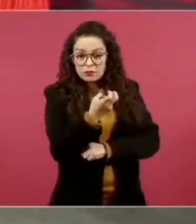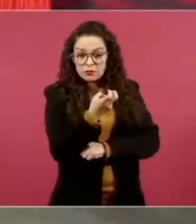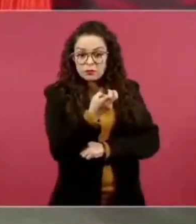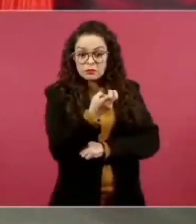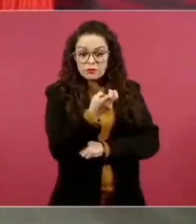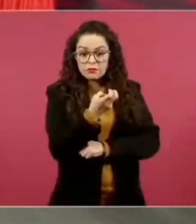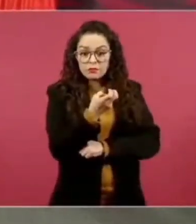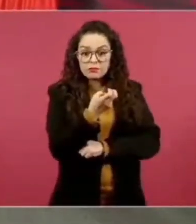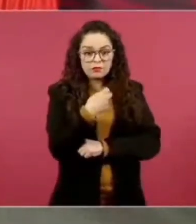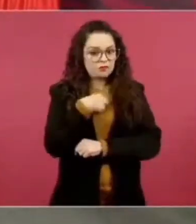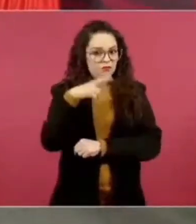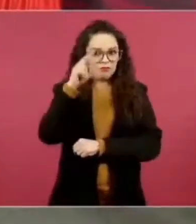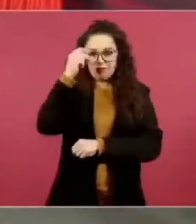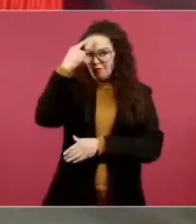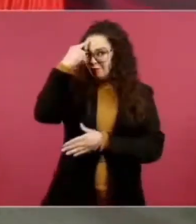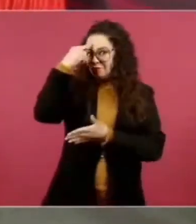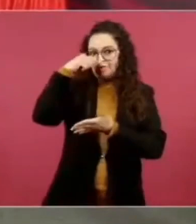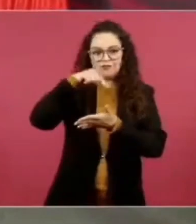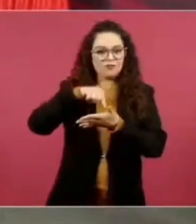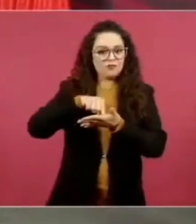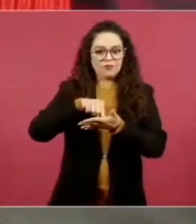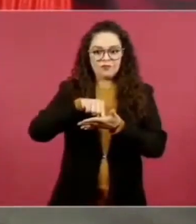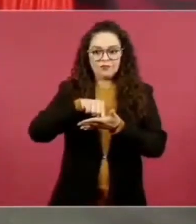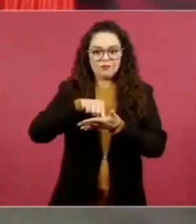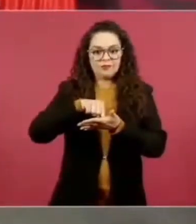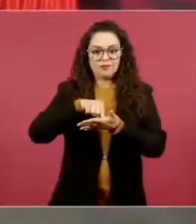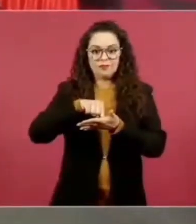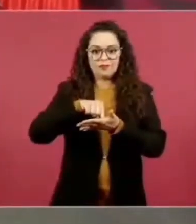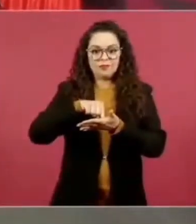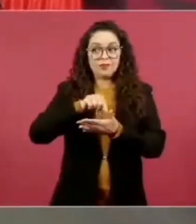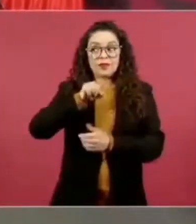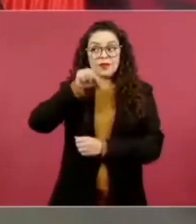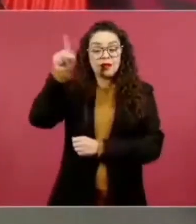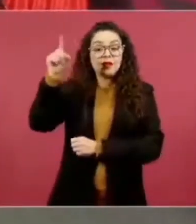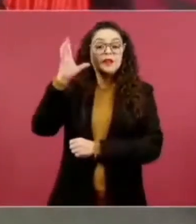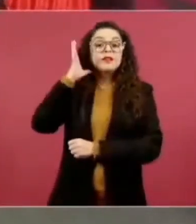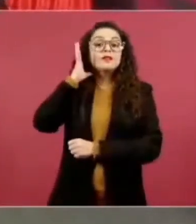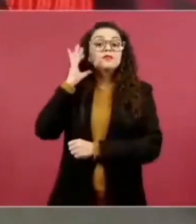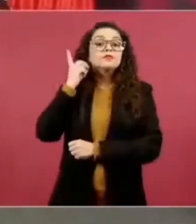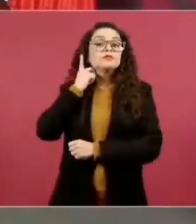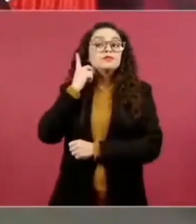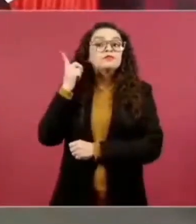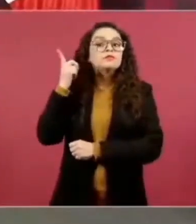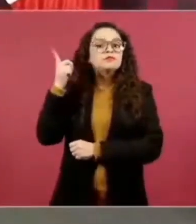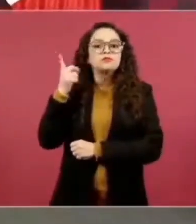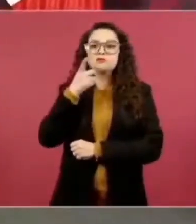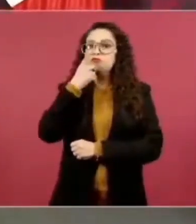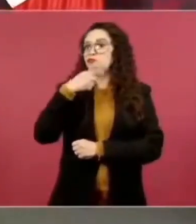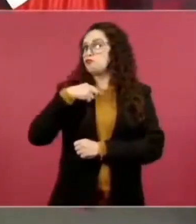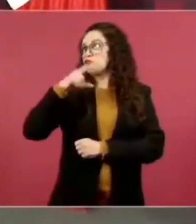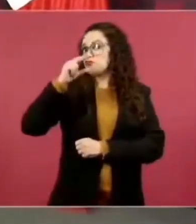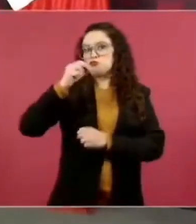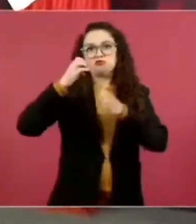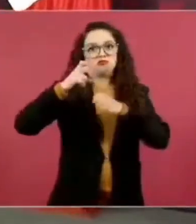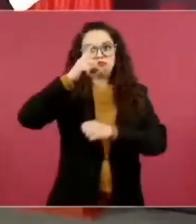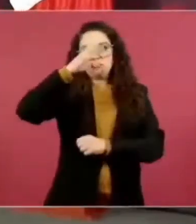No creo. No Ya se opusieron en la Cámara de Diputados y les fue muy mal,